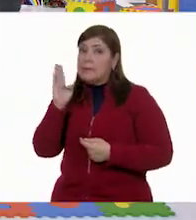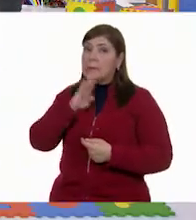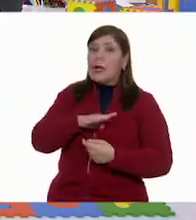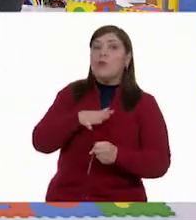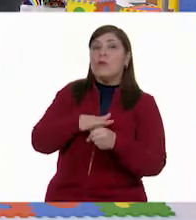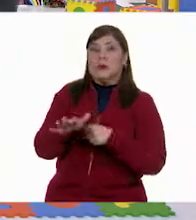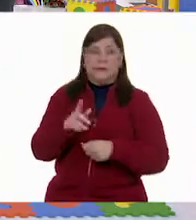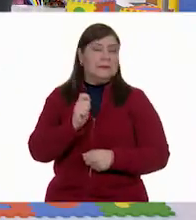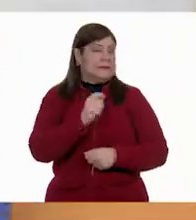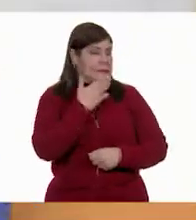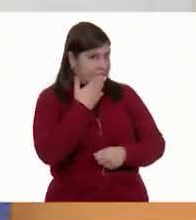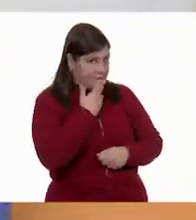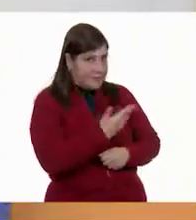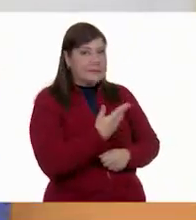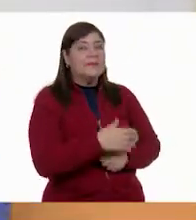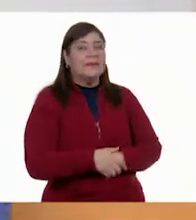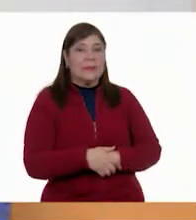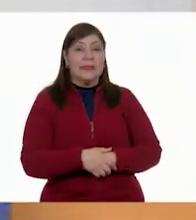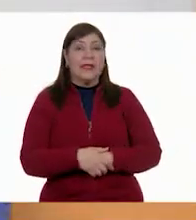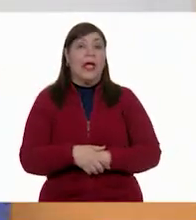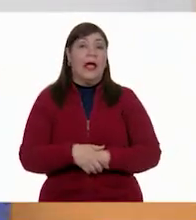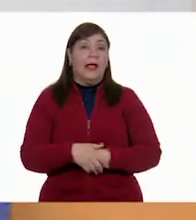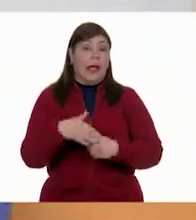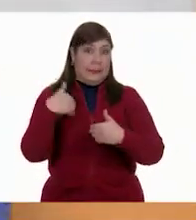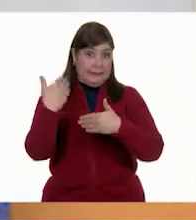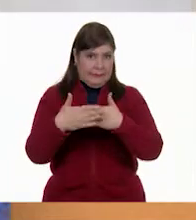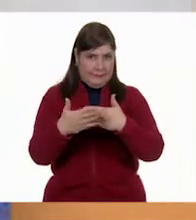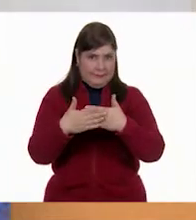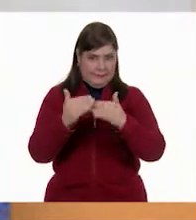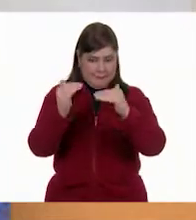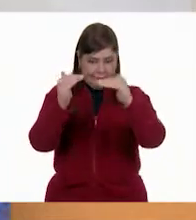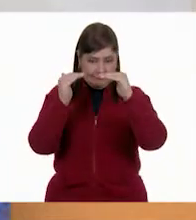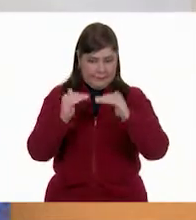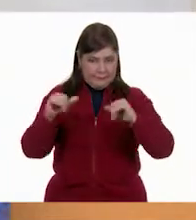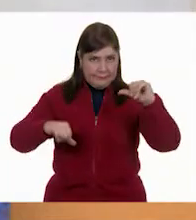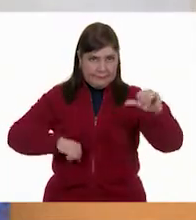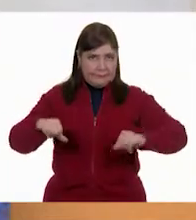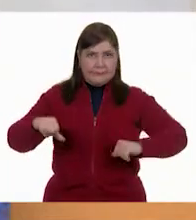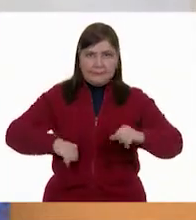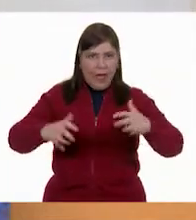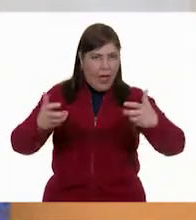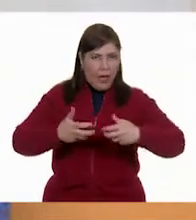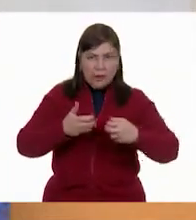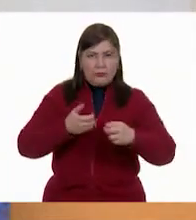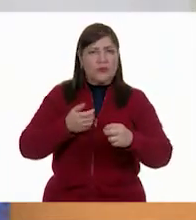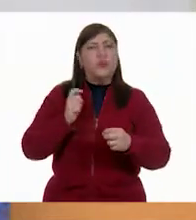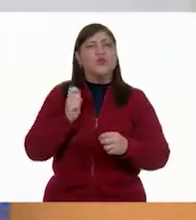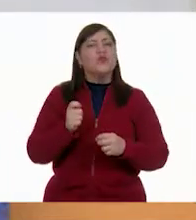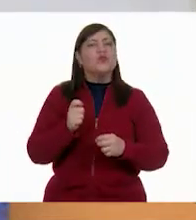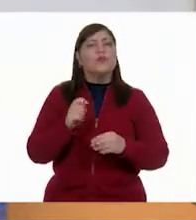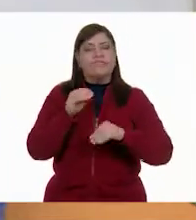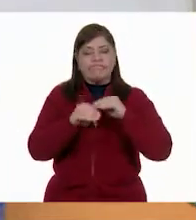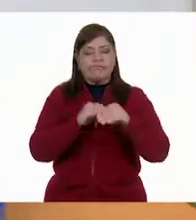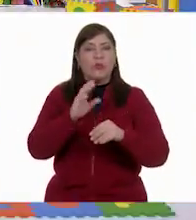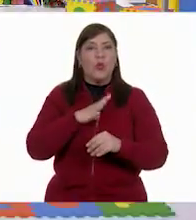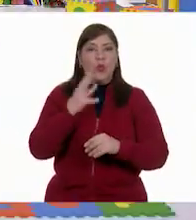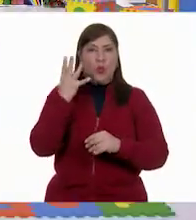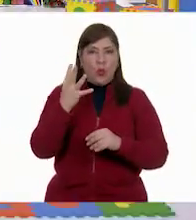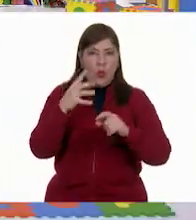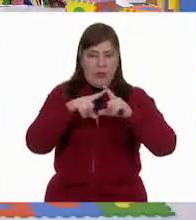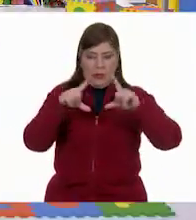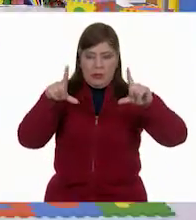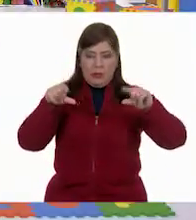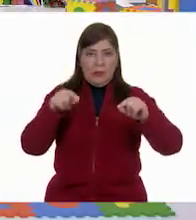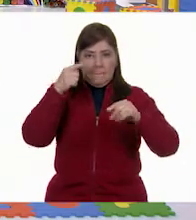Muy bien. Para la siguiente actividad vamos a requerir cuatro sobres que ya están pegados en